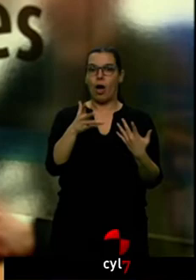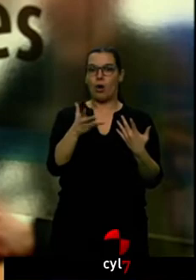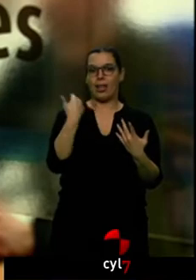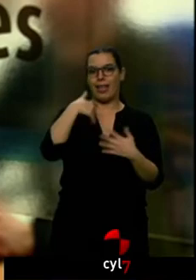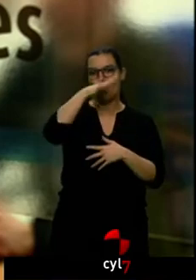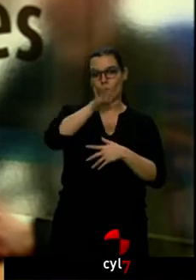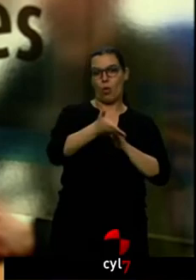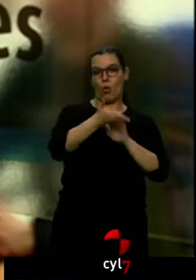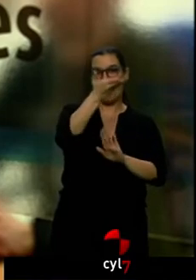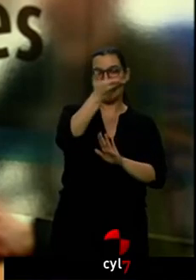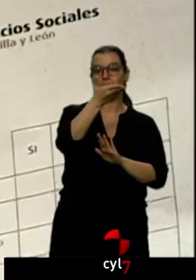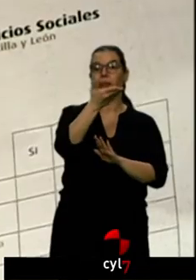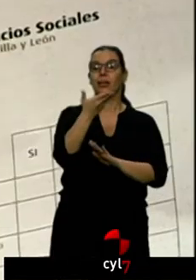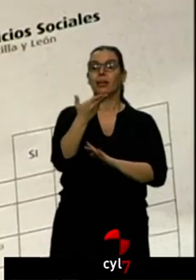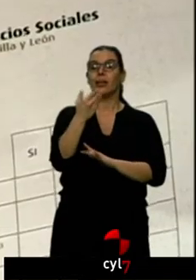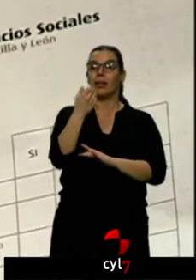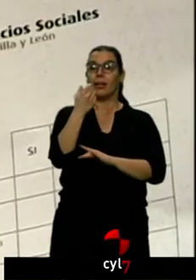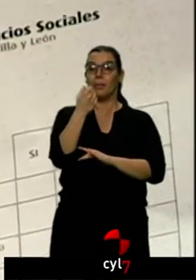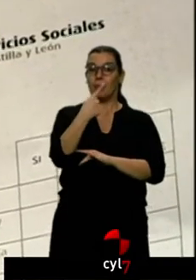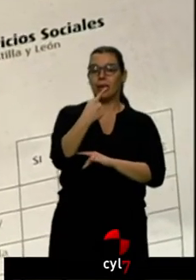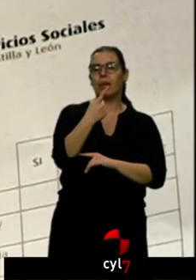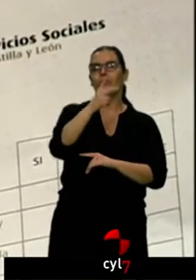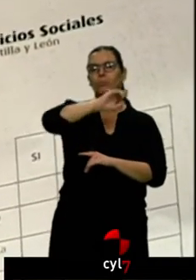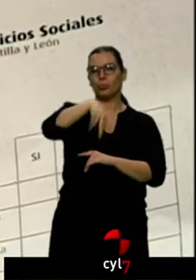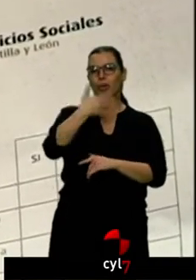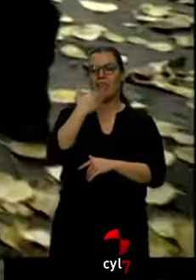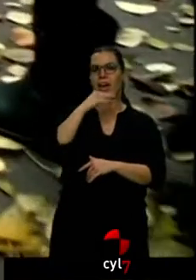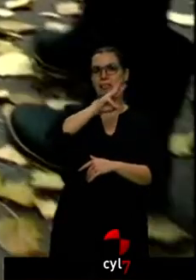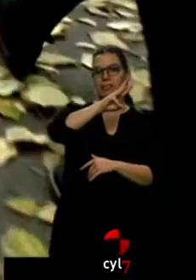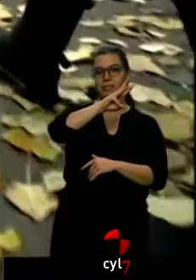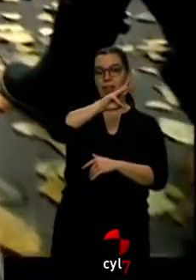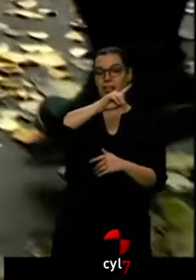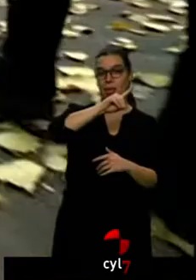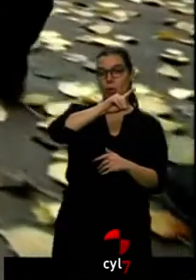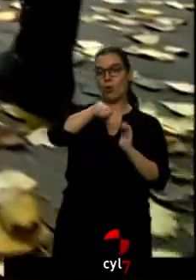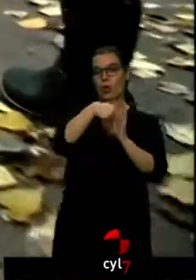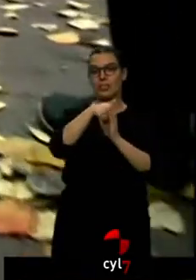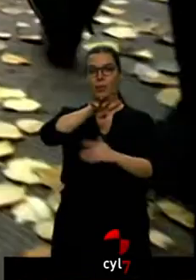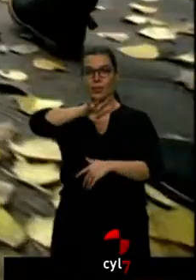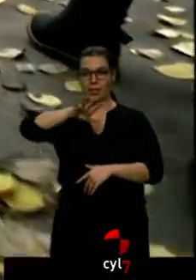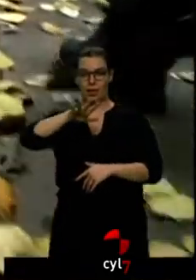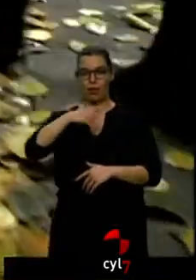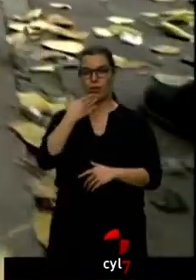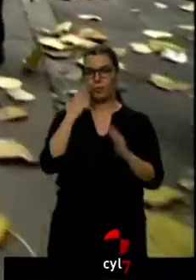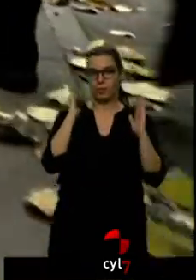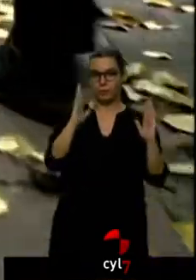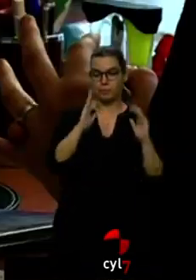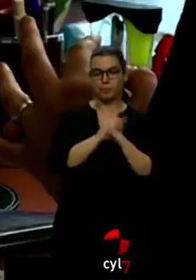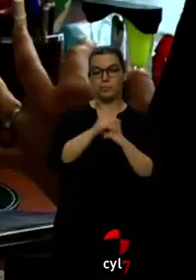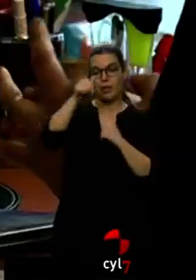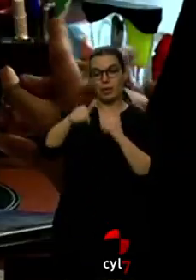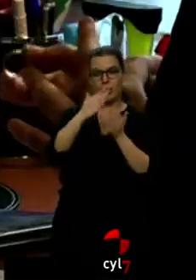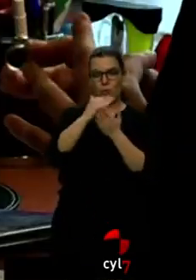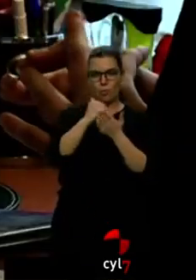De esos casos, más de 1.100 corresponden a mujeres con edades comprendidas entre los 31 y 45 años. En nuestra